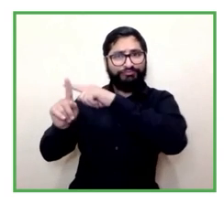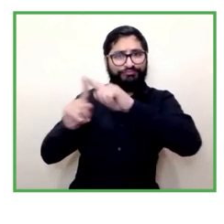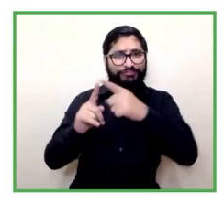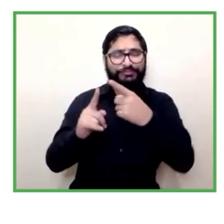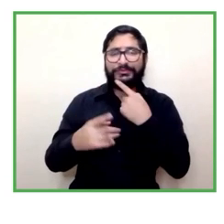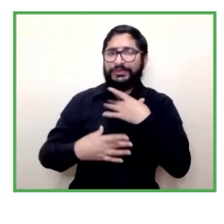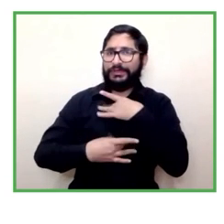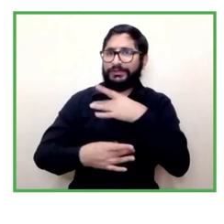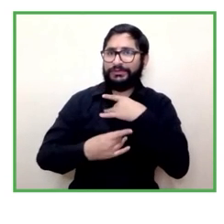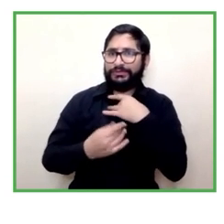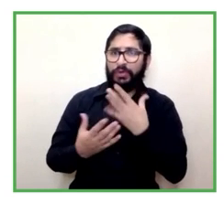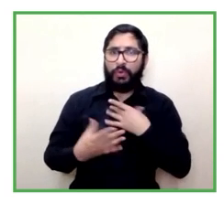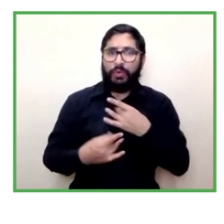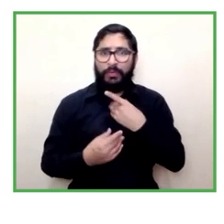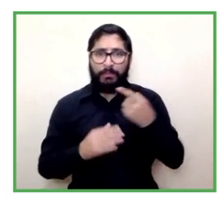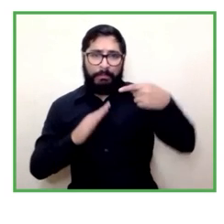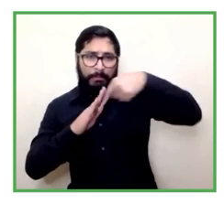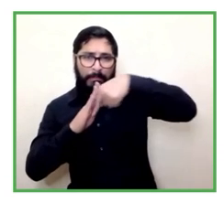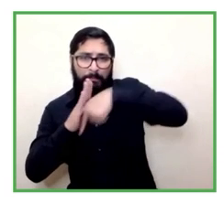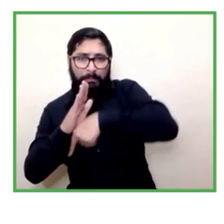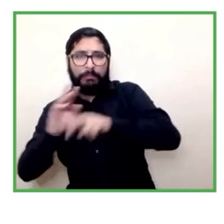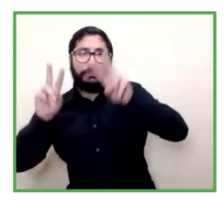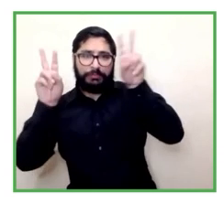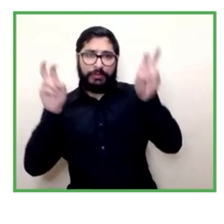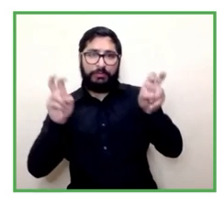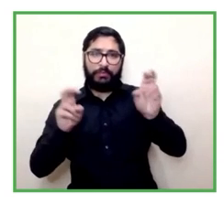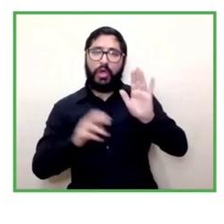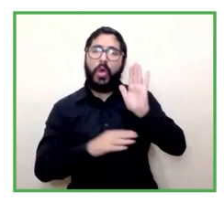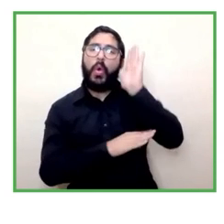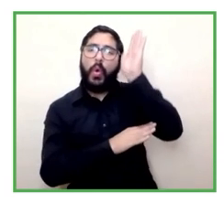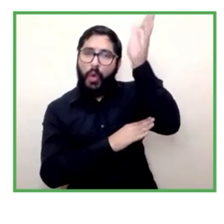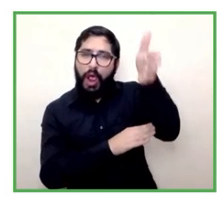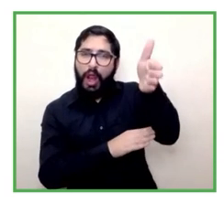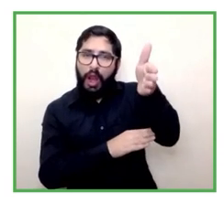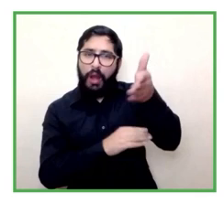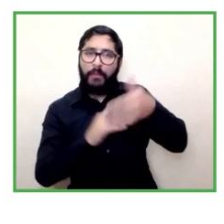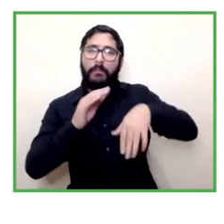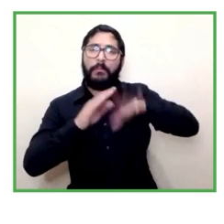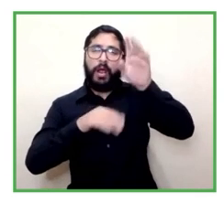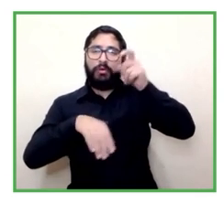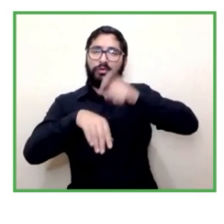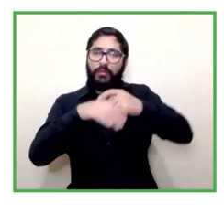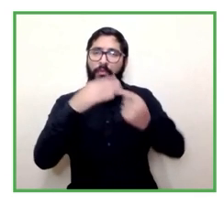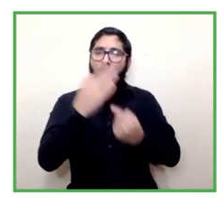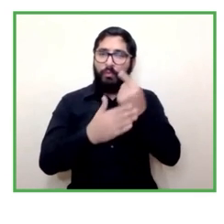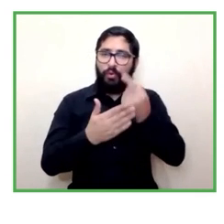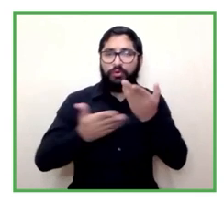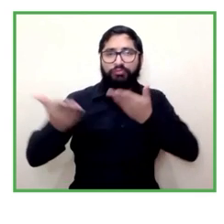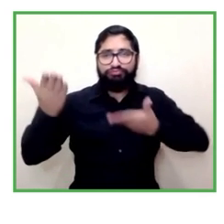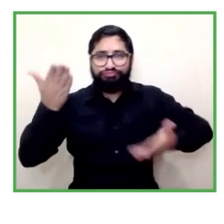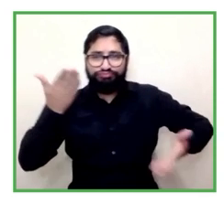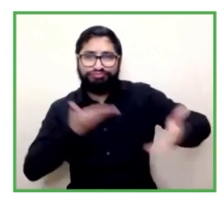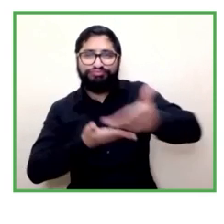tendremos la oportunidad ya de avanzar en esta conversación más al de fondo porque nos hemos